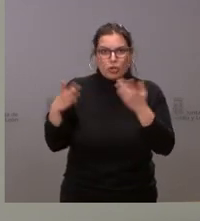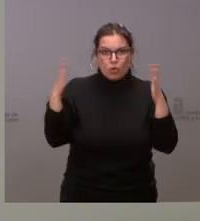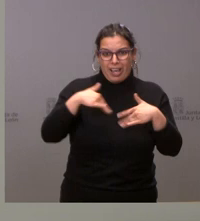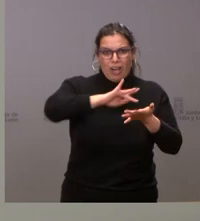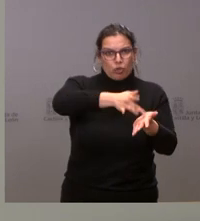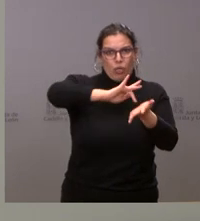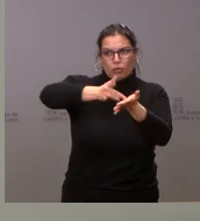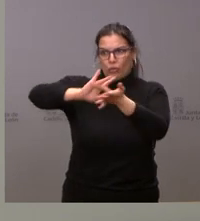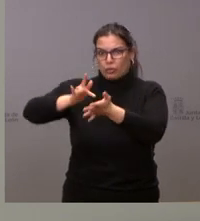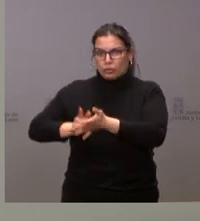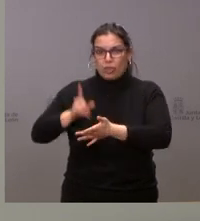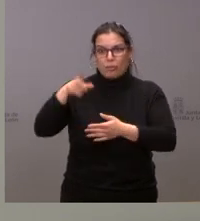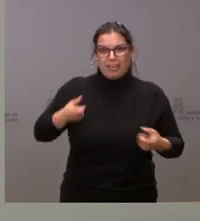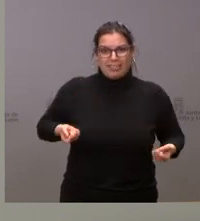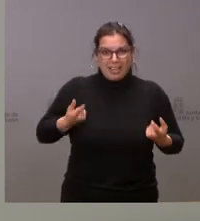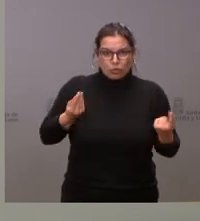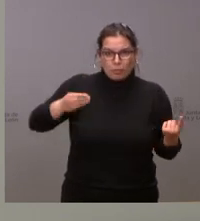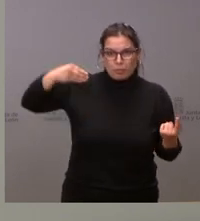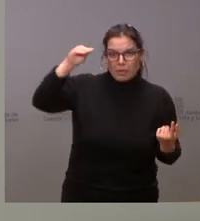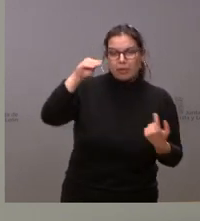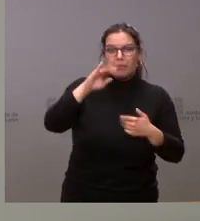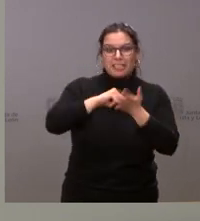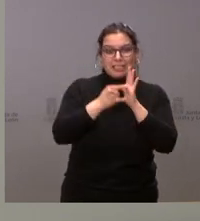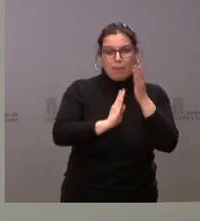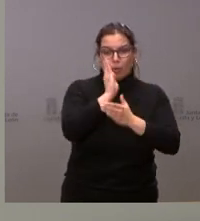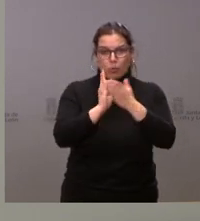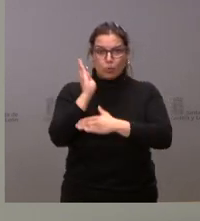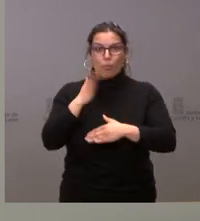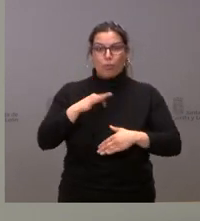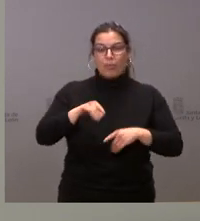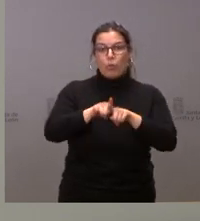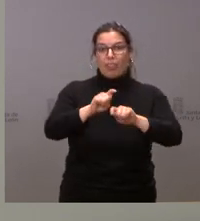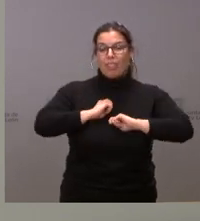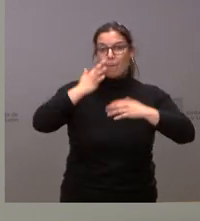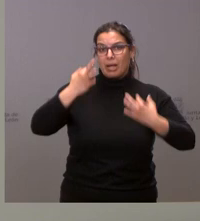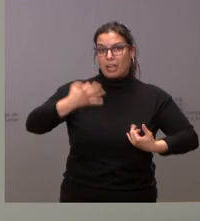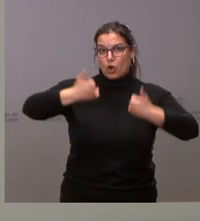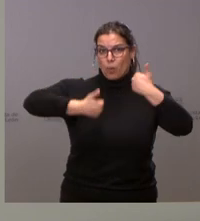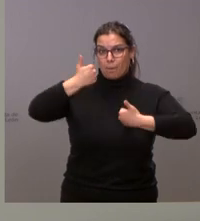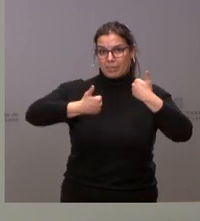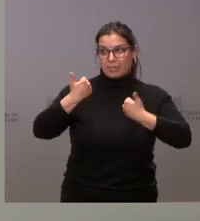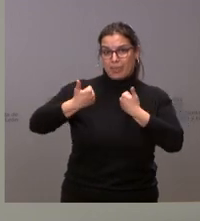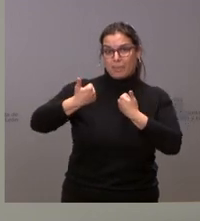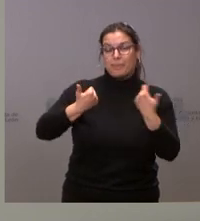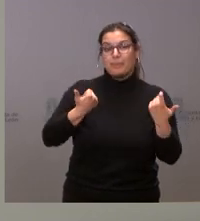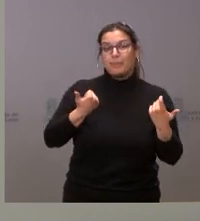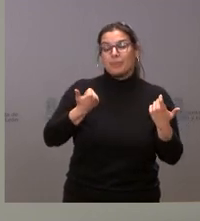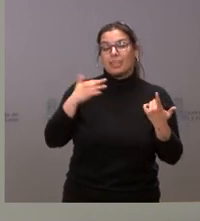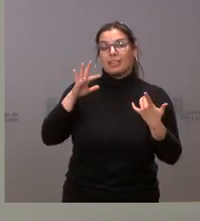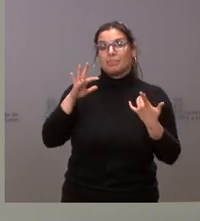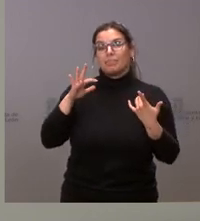costes para el sistema productivo que pueden poner en riesgo la competitividad. Es un error el que se pudiera vincular